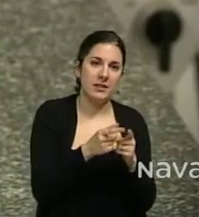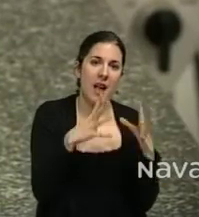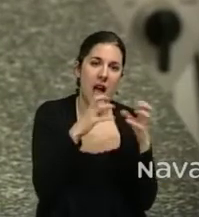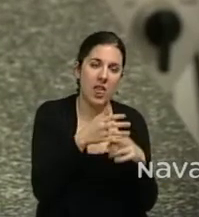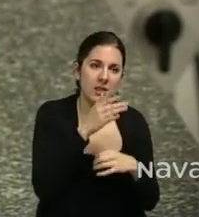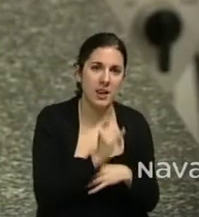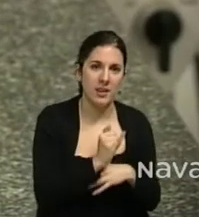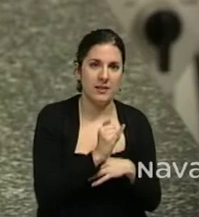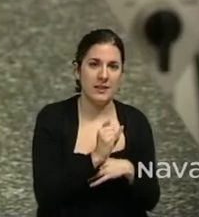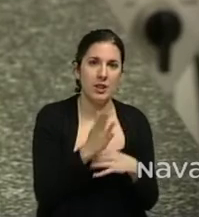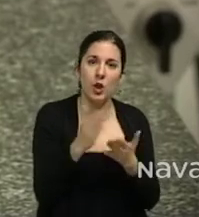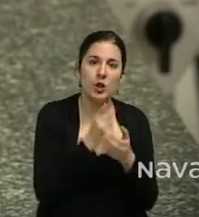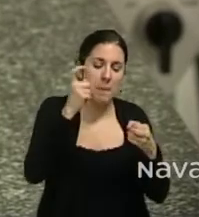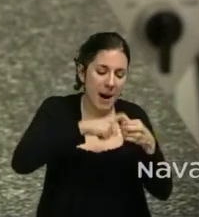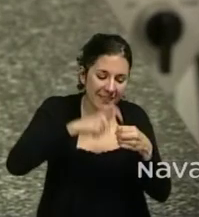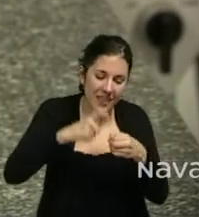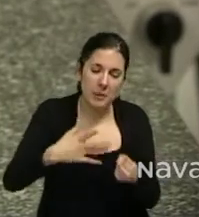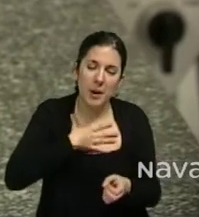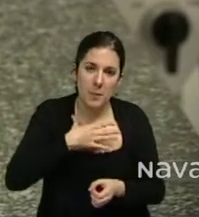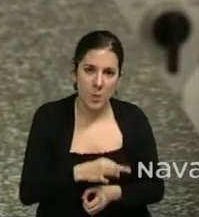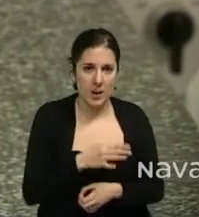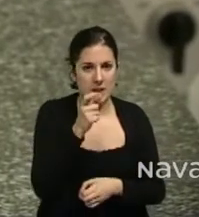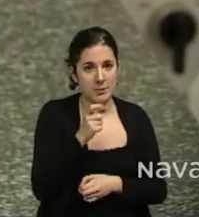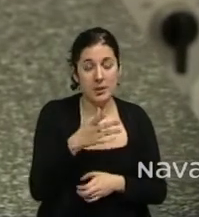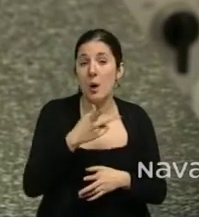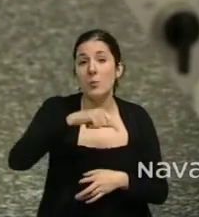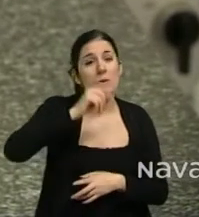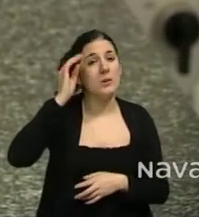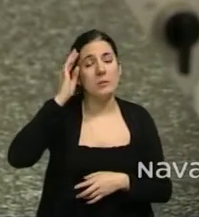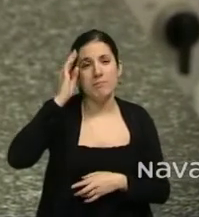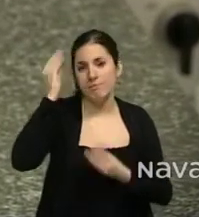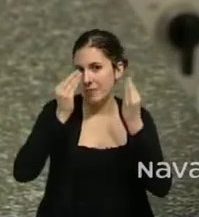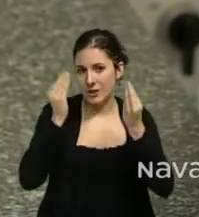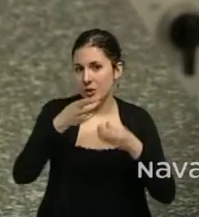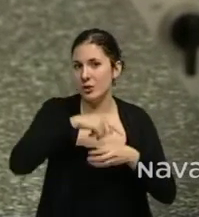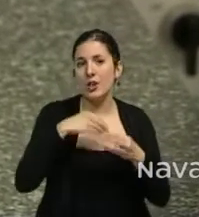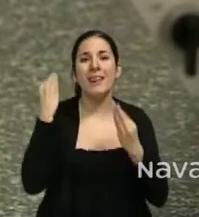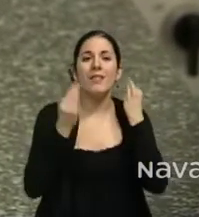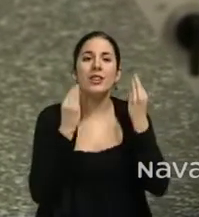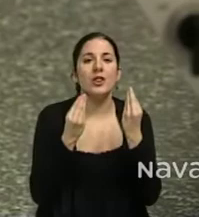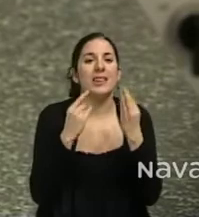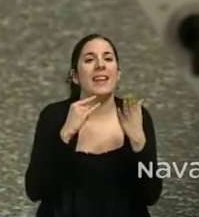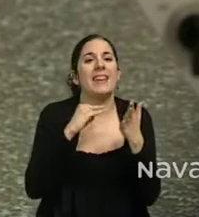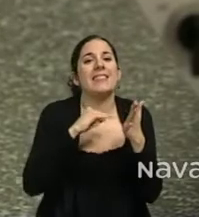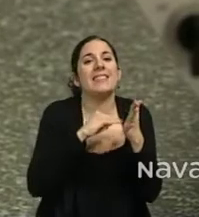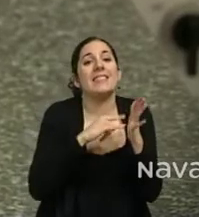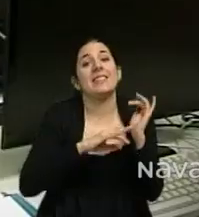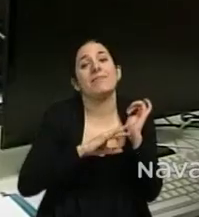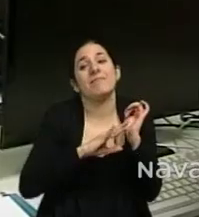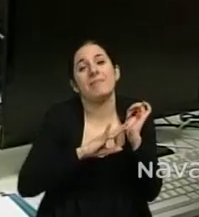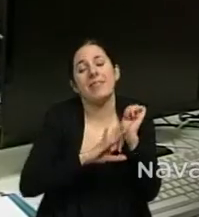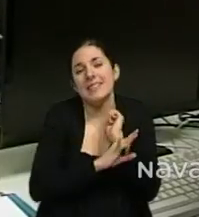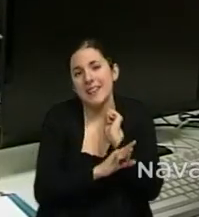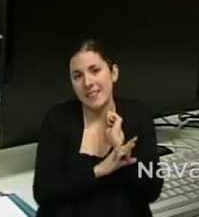la empresa, sobre todo en las personas. Para que os hagáis una idea nuestra reflexión estratégica que comenzó el año pasado y se va a extender hasta el